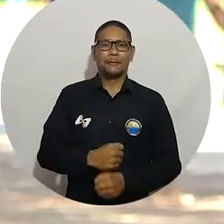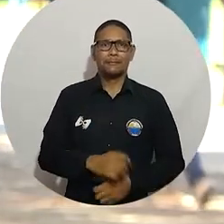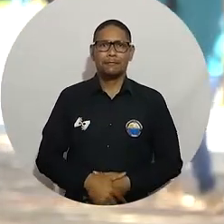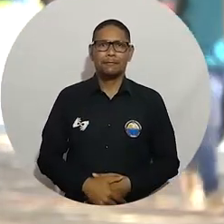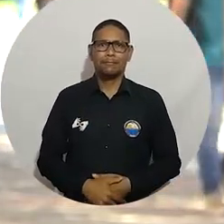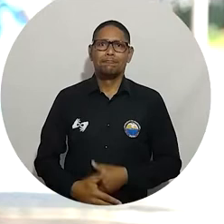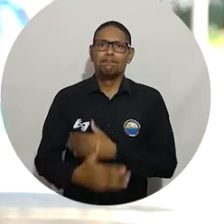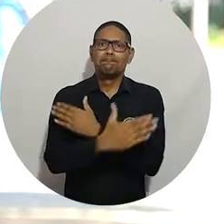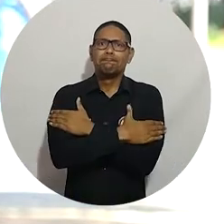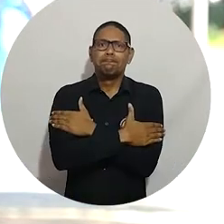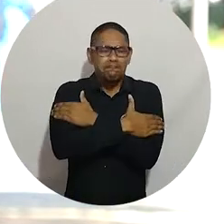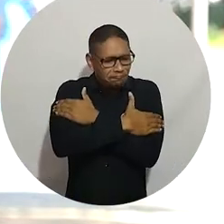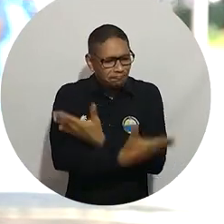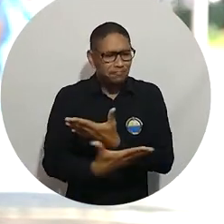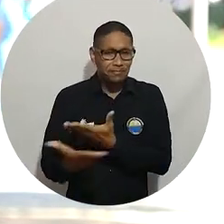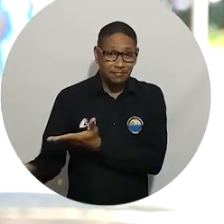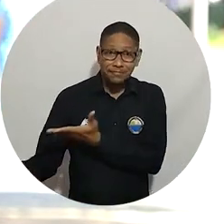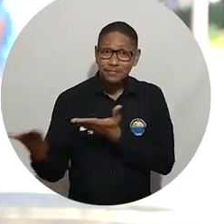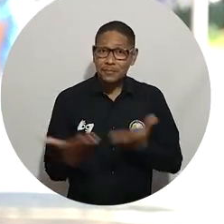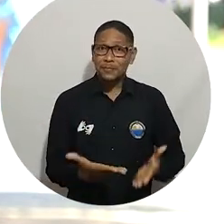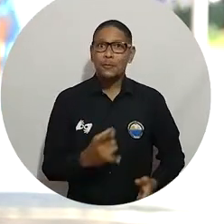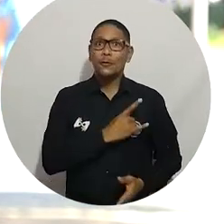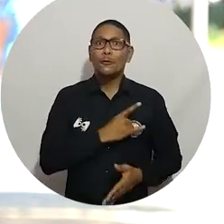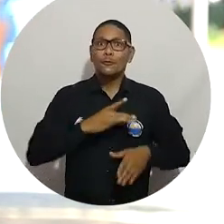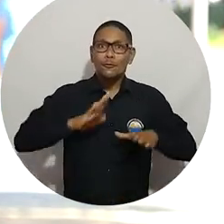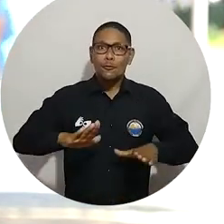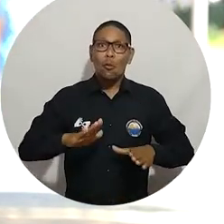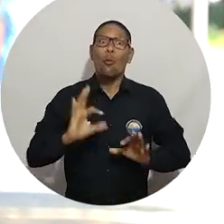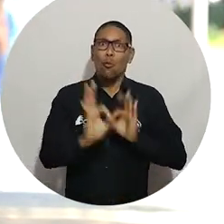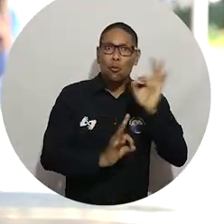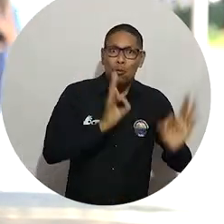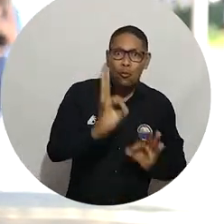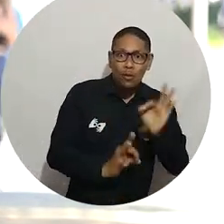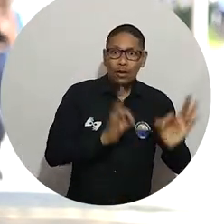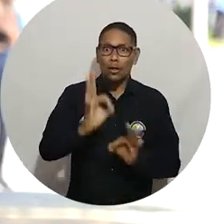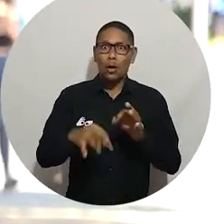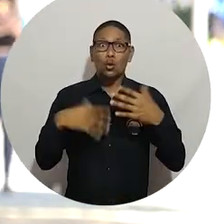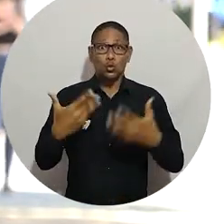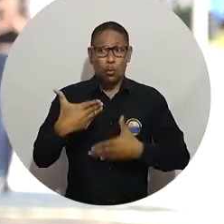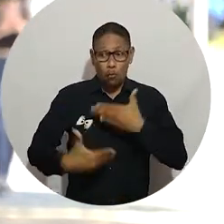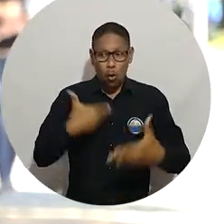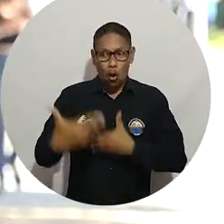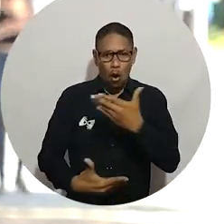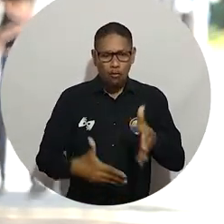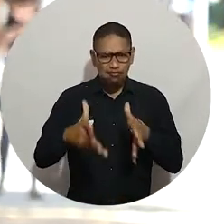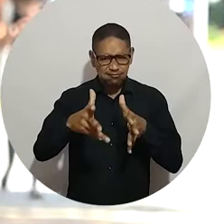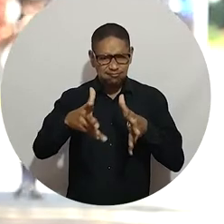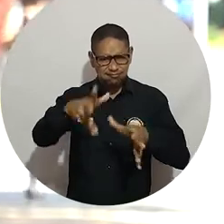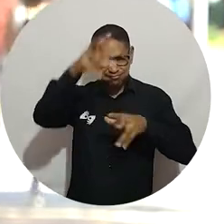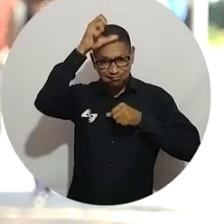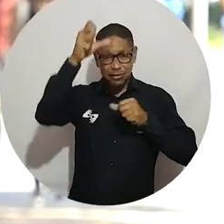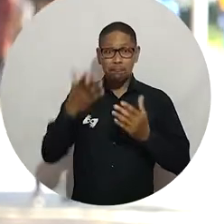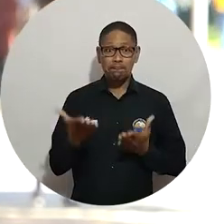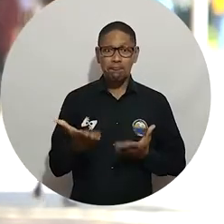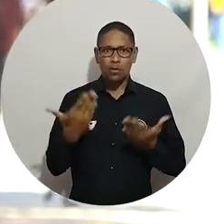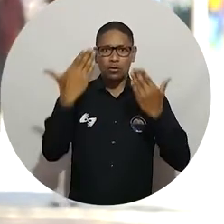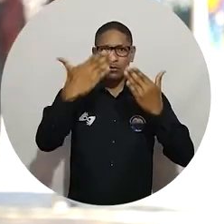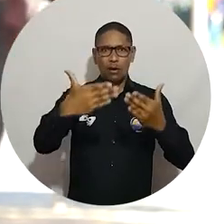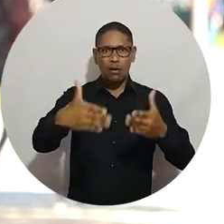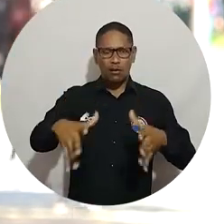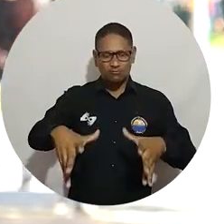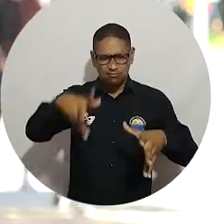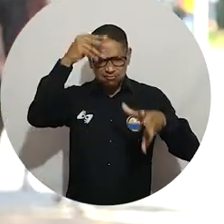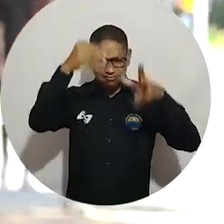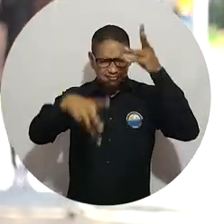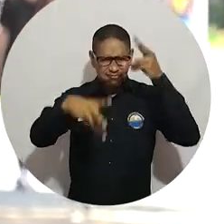vívanla intensamente, cuídenla, valoren el proceso de enseñanza y aprendizaje, saquen lo mejor posible de esas experiencias con sus profesores, con sus